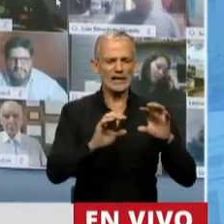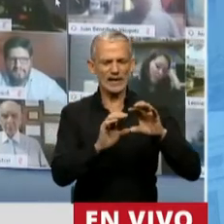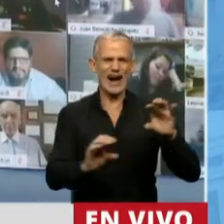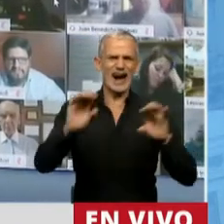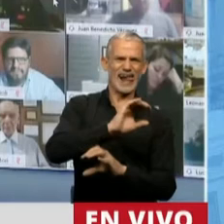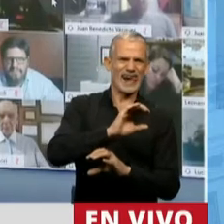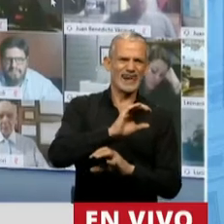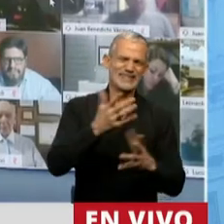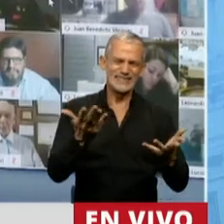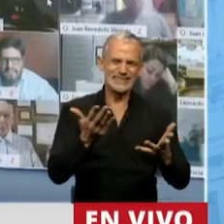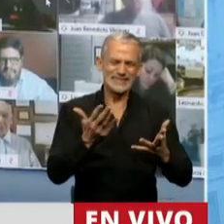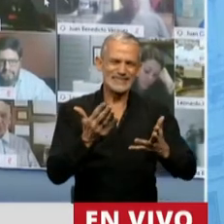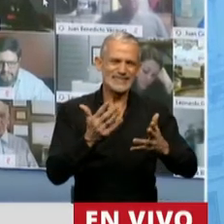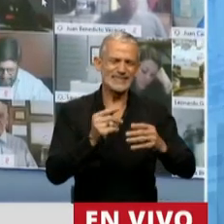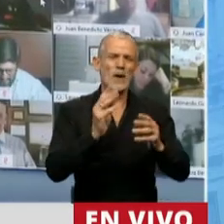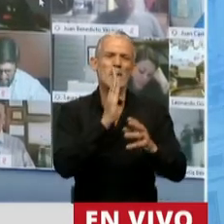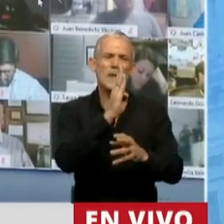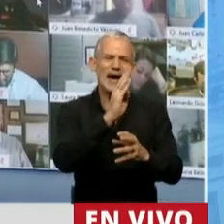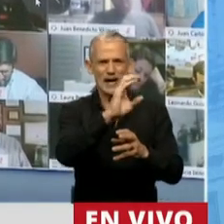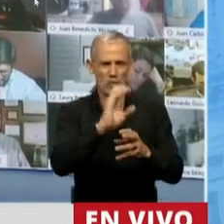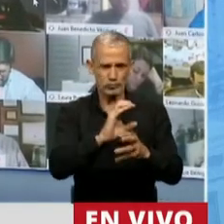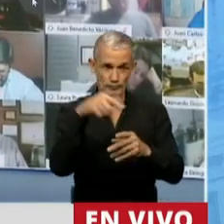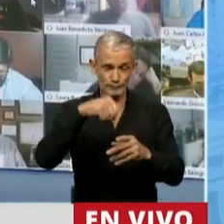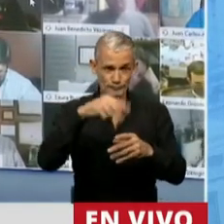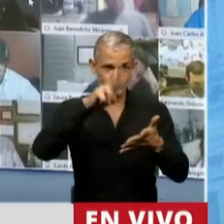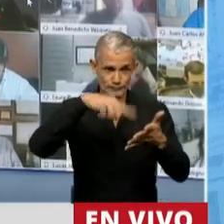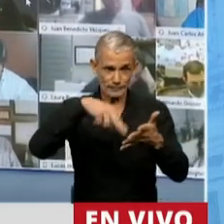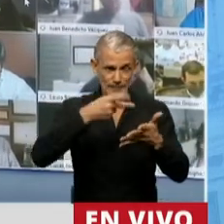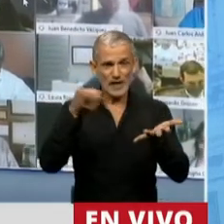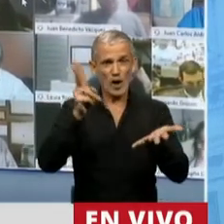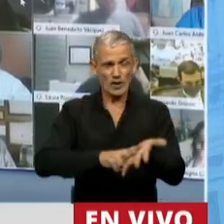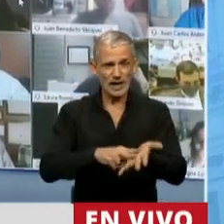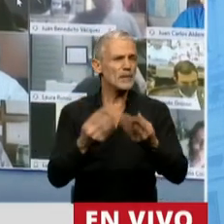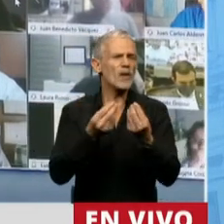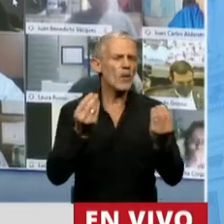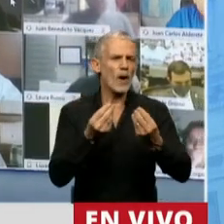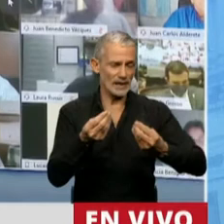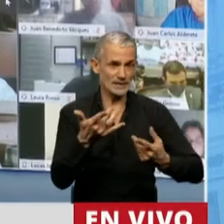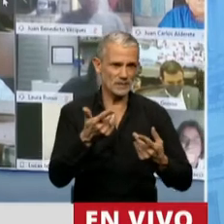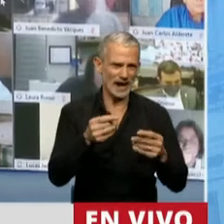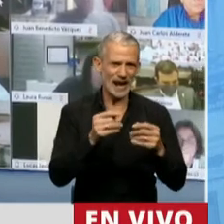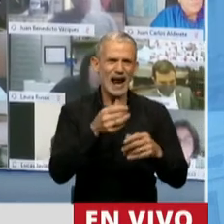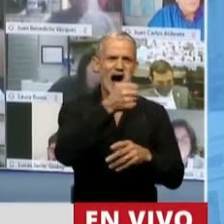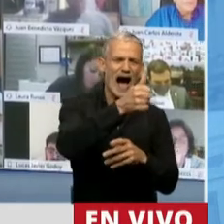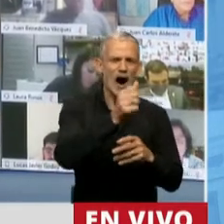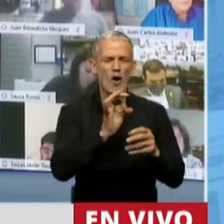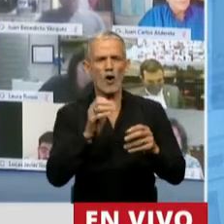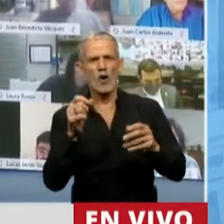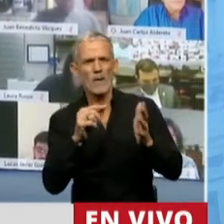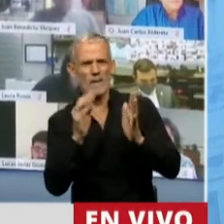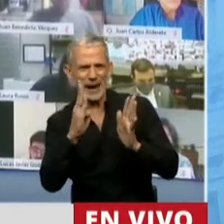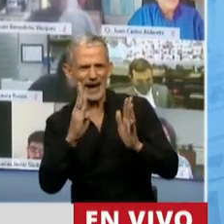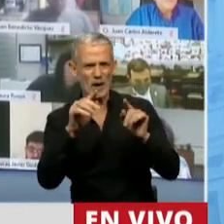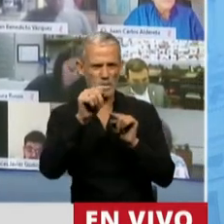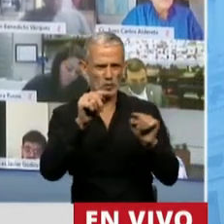del inciso B para que ese párrafo que ahora voy a leer nuevamente corresponda o huelga tanto para el inciso A o el inciso